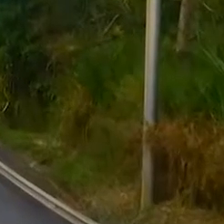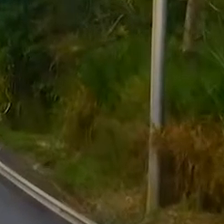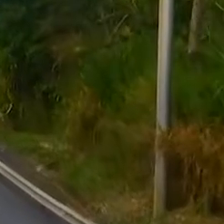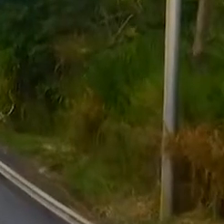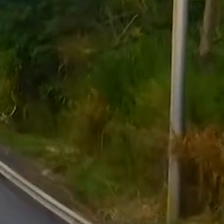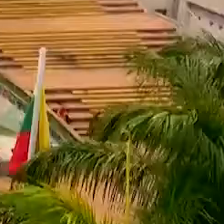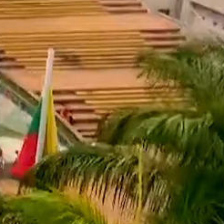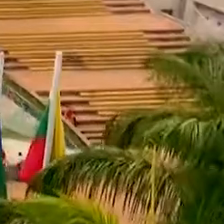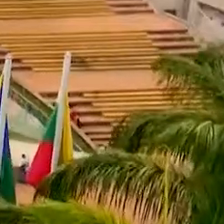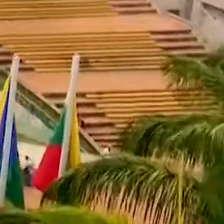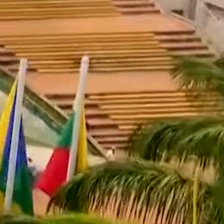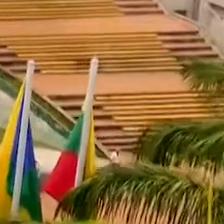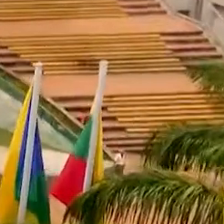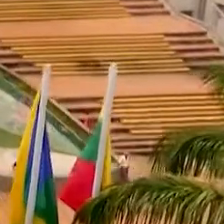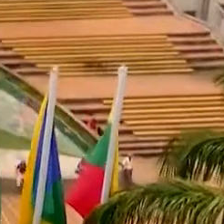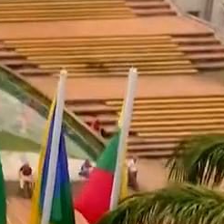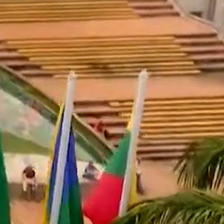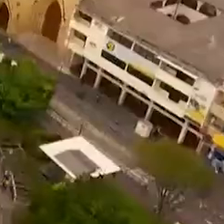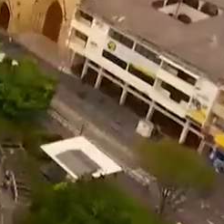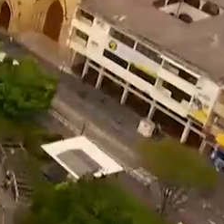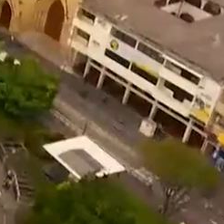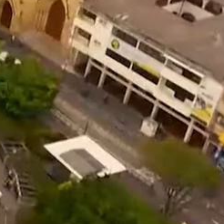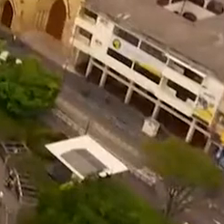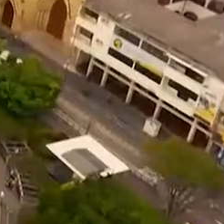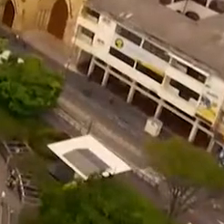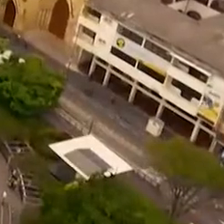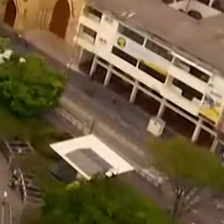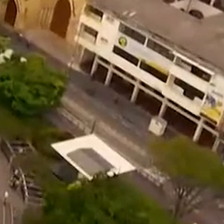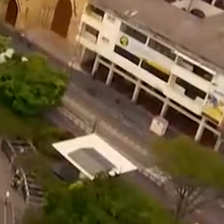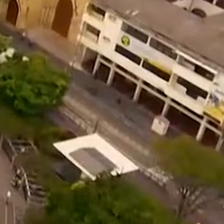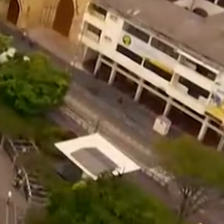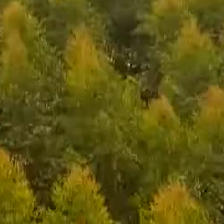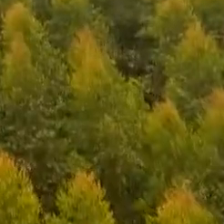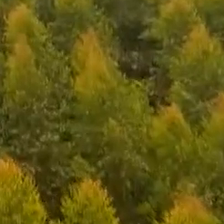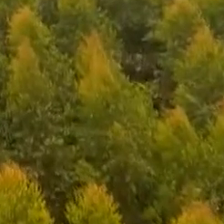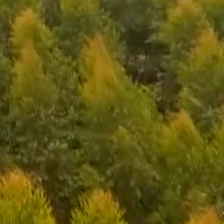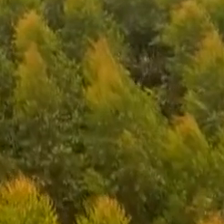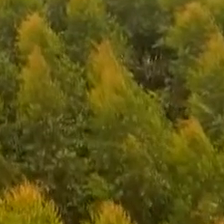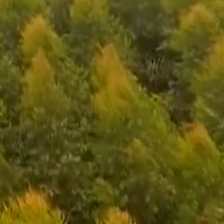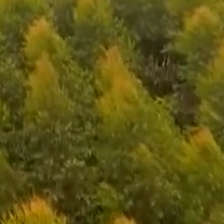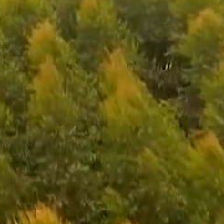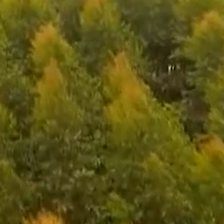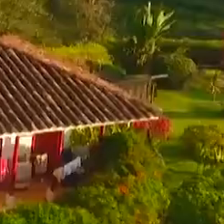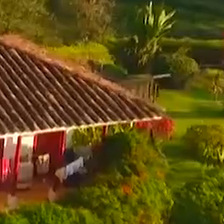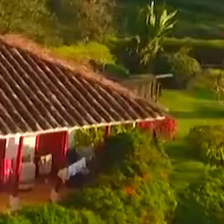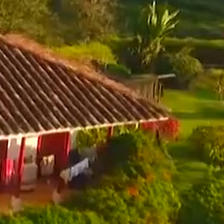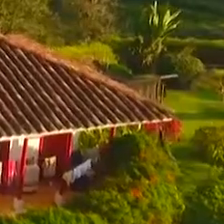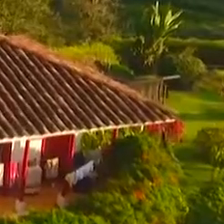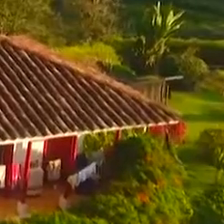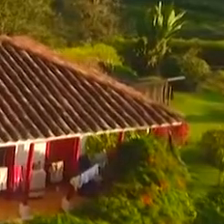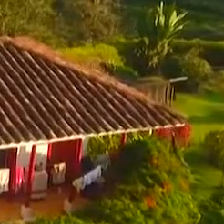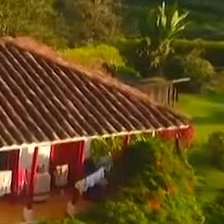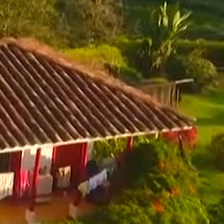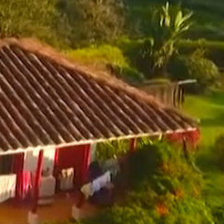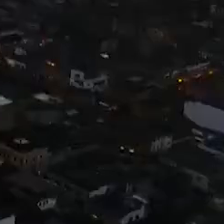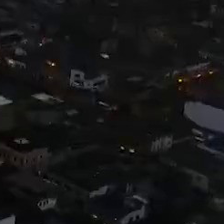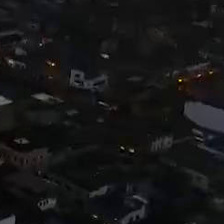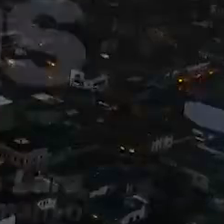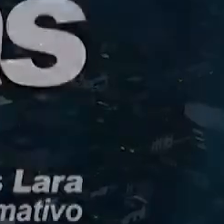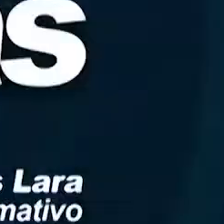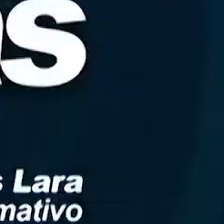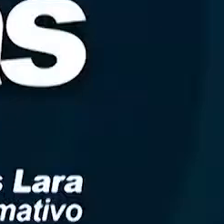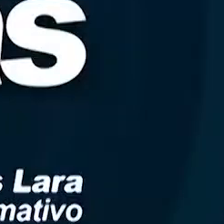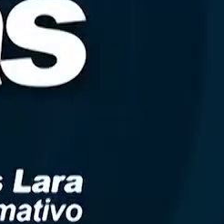Telecafé Noticias, emisión fin de semana, con la mejor y más completa información del Triángulo del Café.